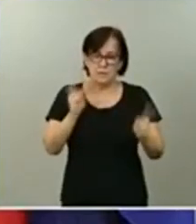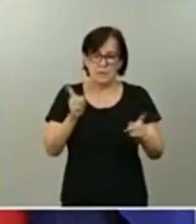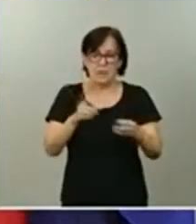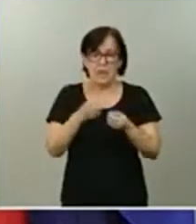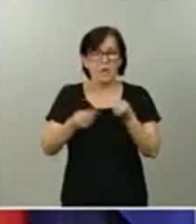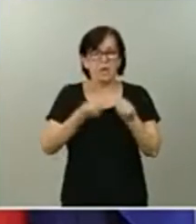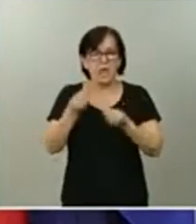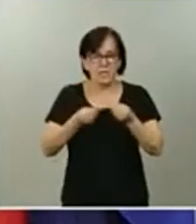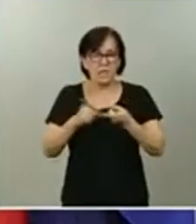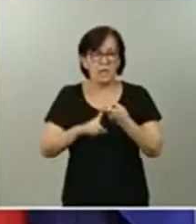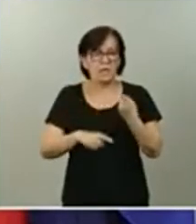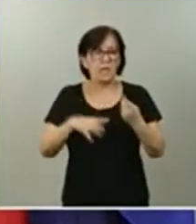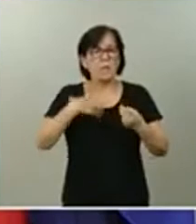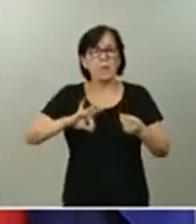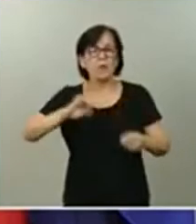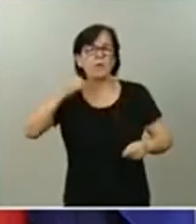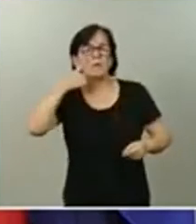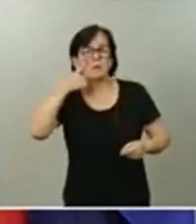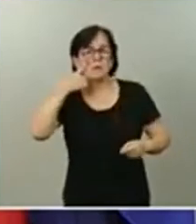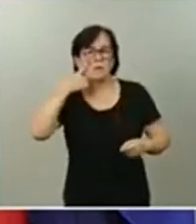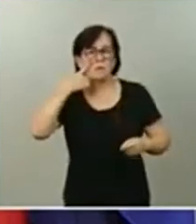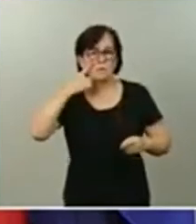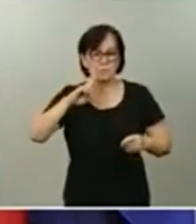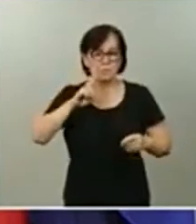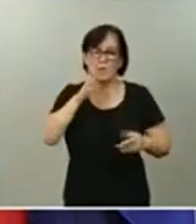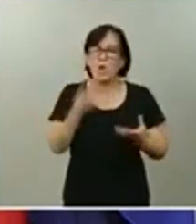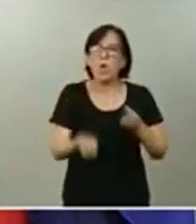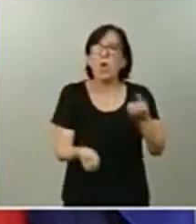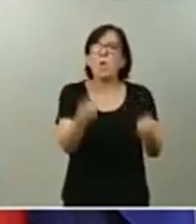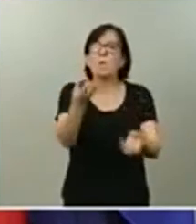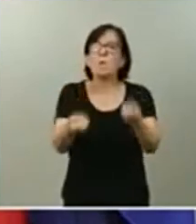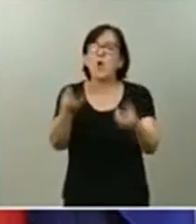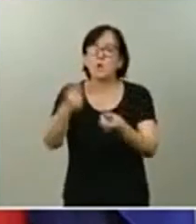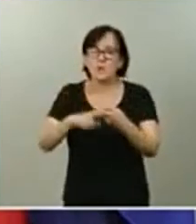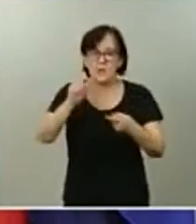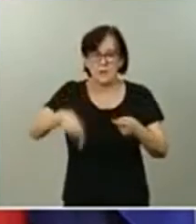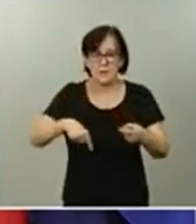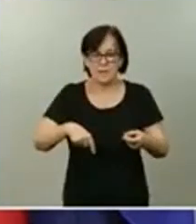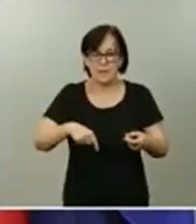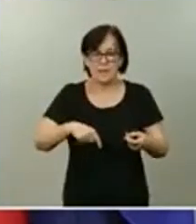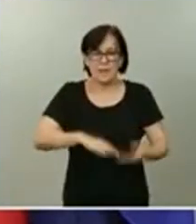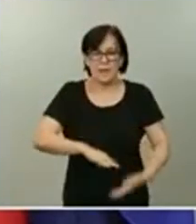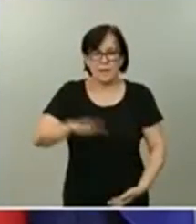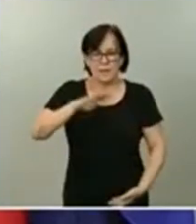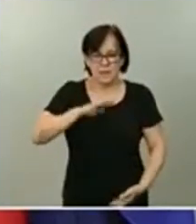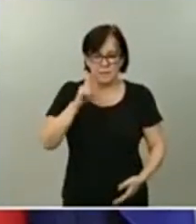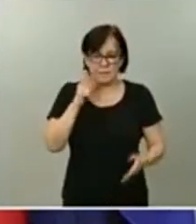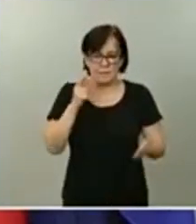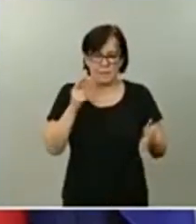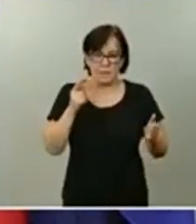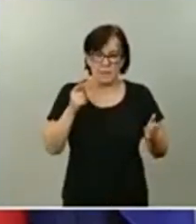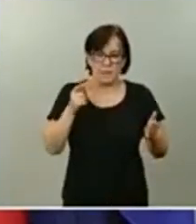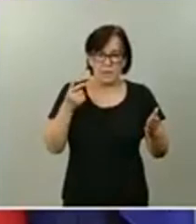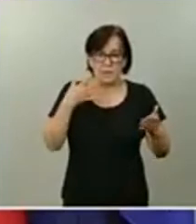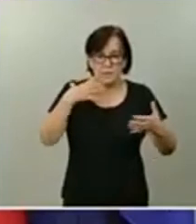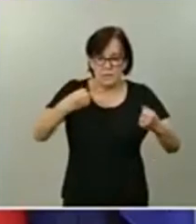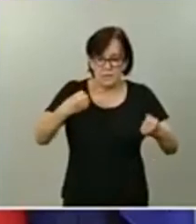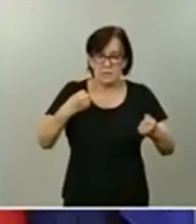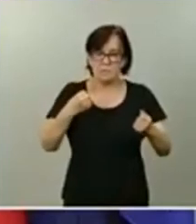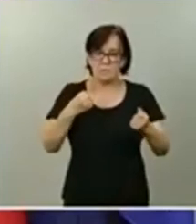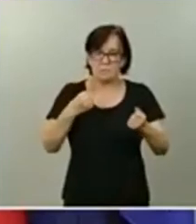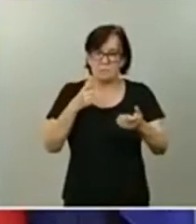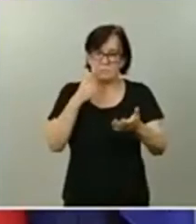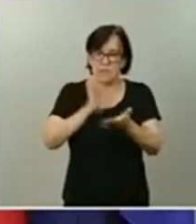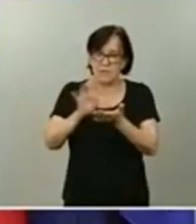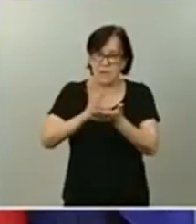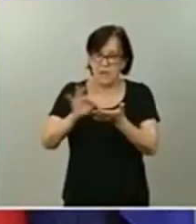poder detectar precozmente los brotes. También las capacidades en el ámbito de asistencia sanitaria que tienen que estar preparadas por si hiciera